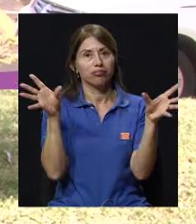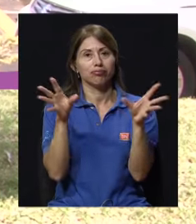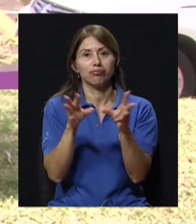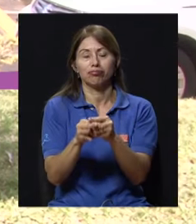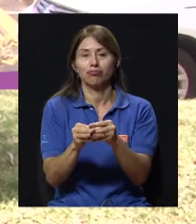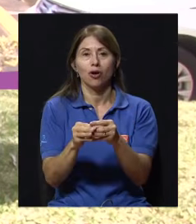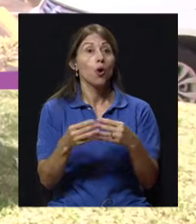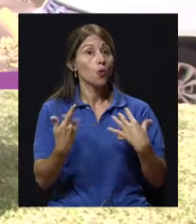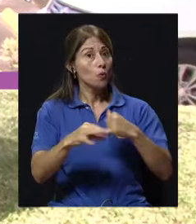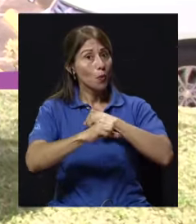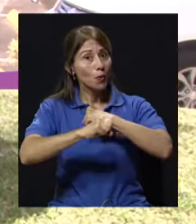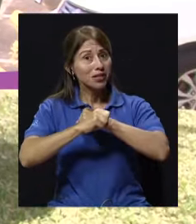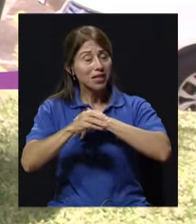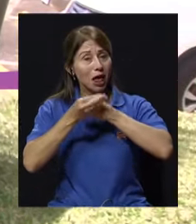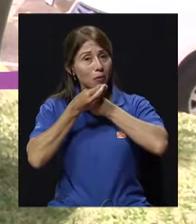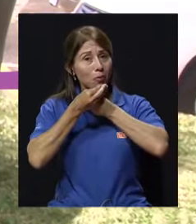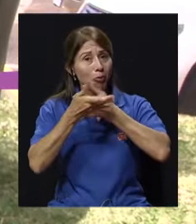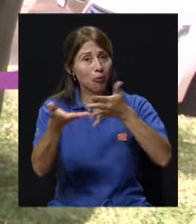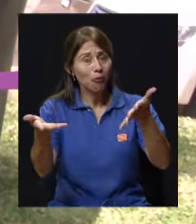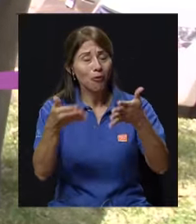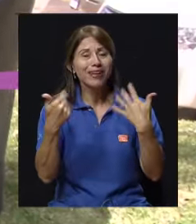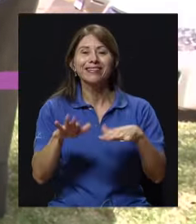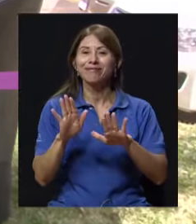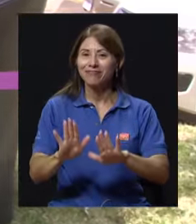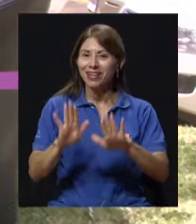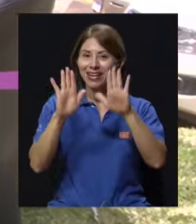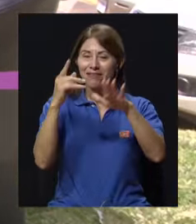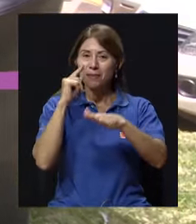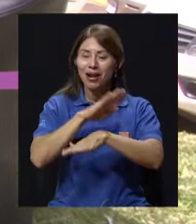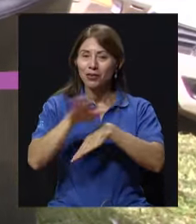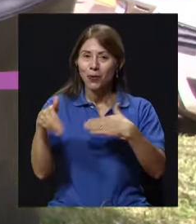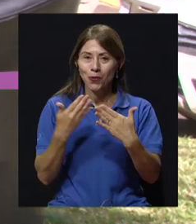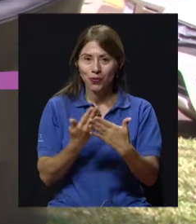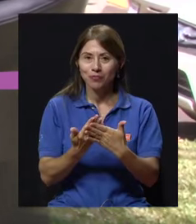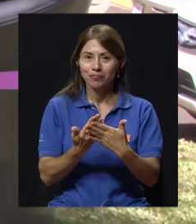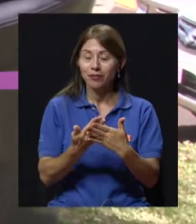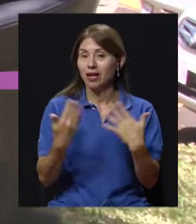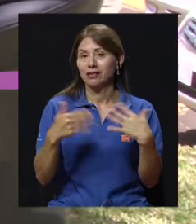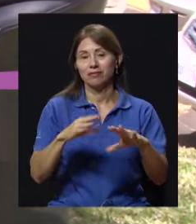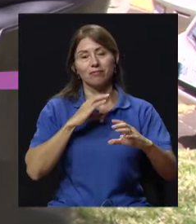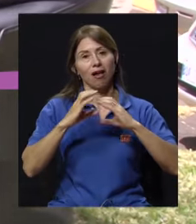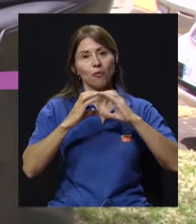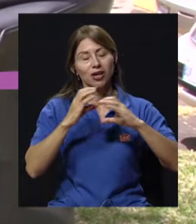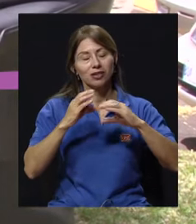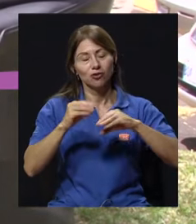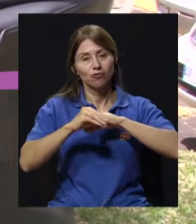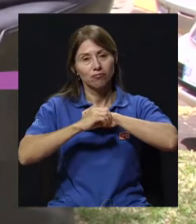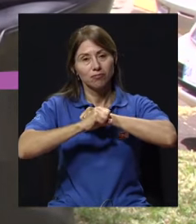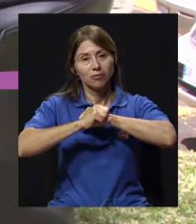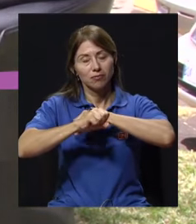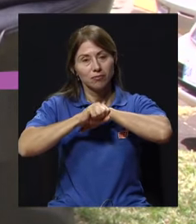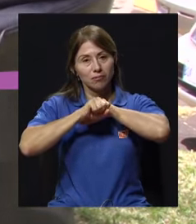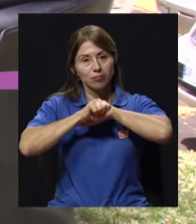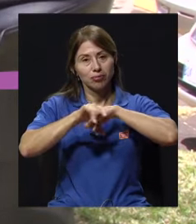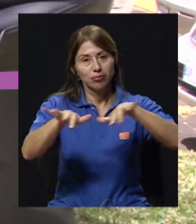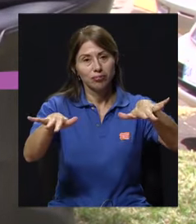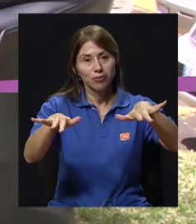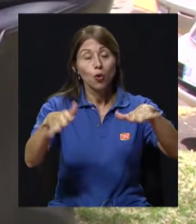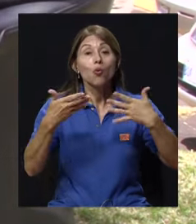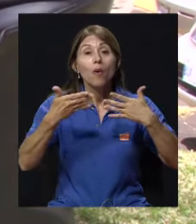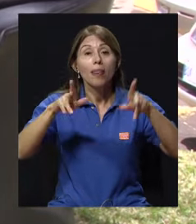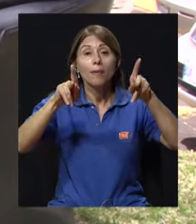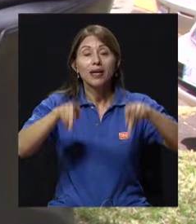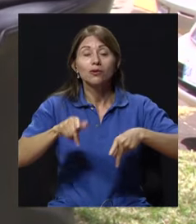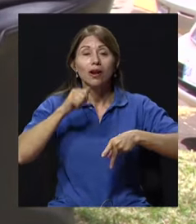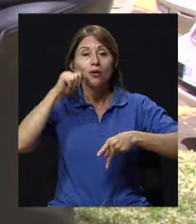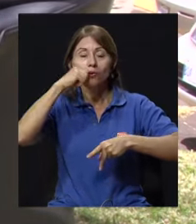de boca a boca es súper efectiva en ellos. Con ellos es increíble, ¿verdad? Para todo, para todo. Es una comunicación porque una vez que ellos se